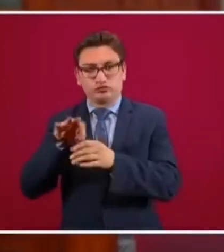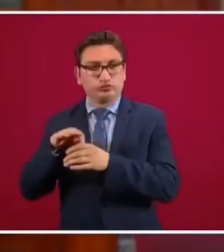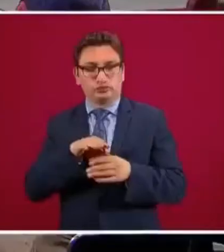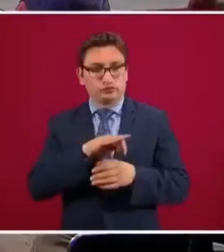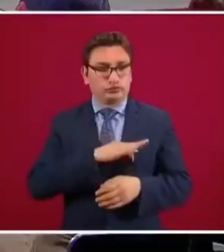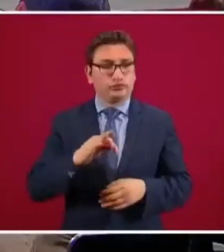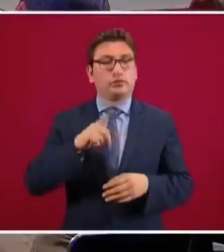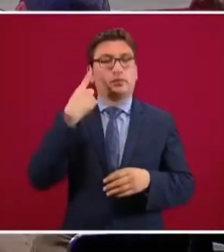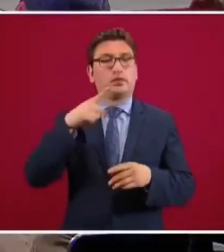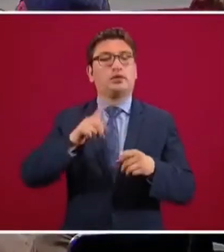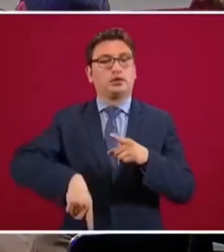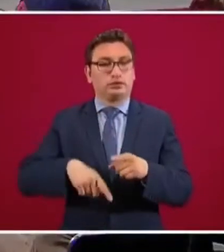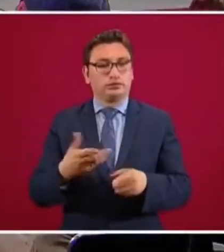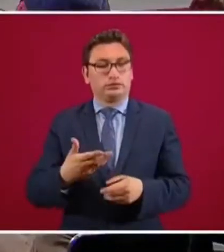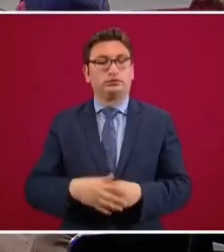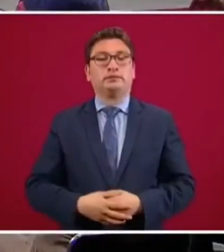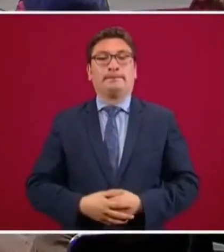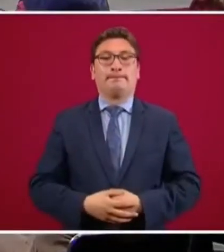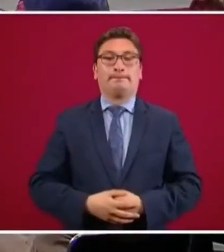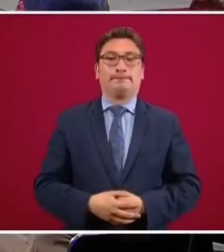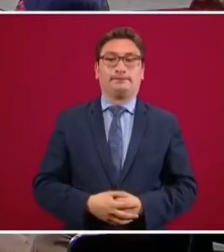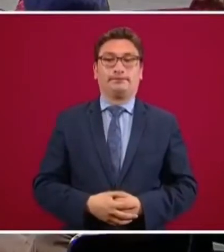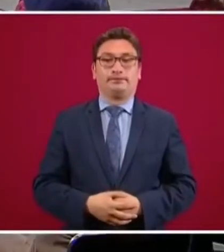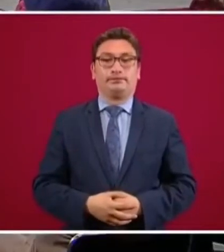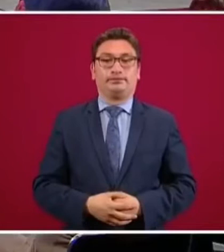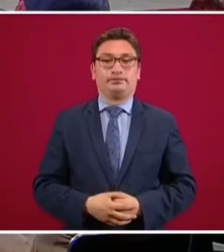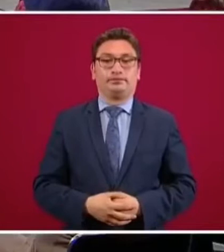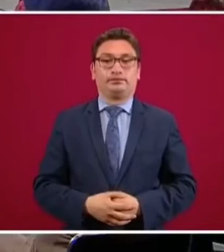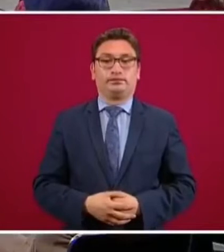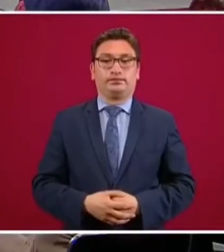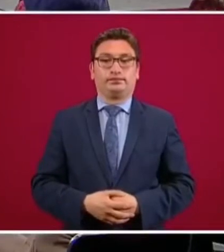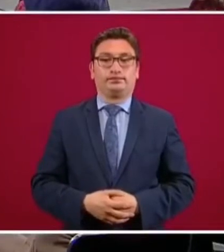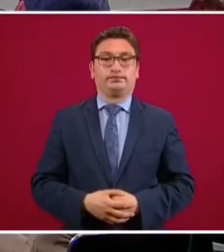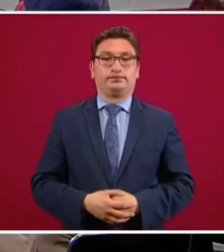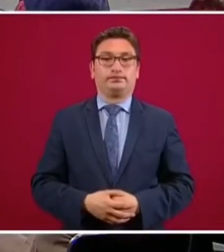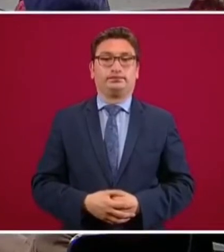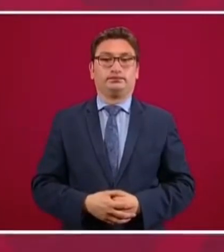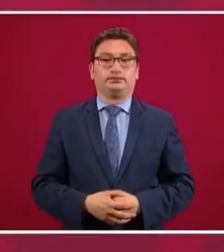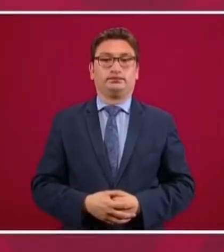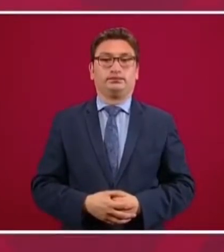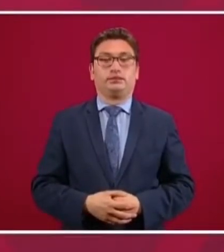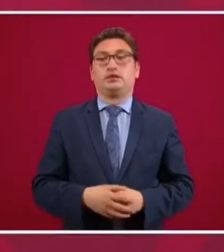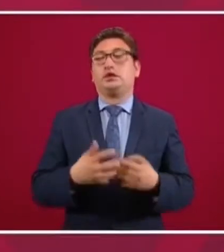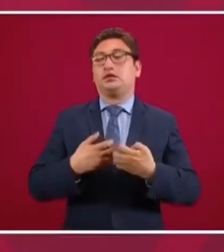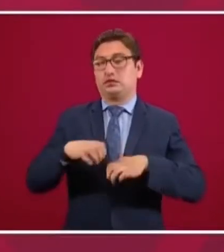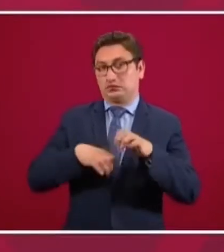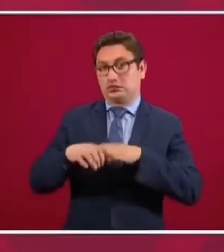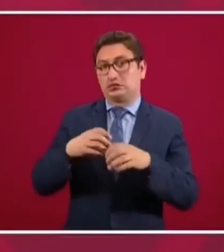Gracias. Gracias. Sí. Pues de lo de los empresarios